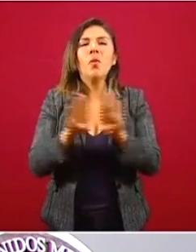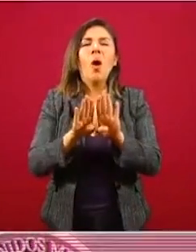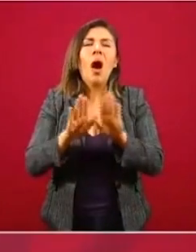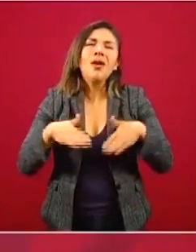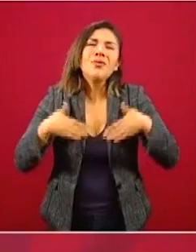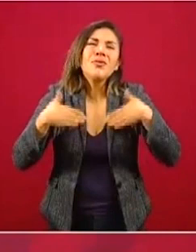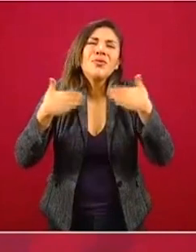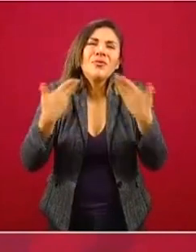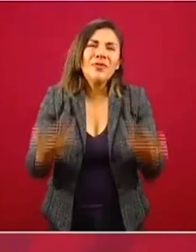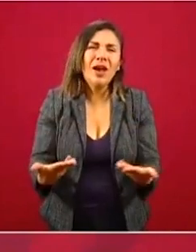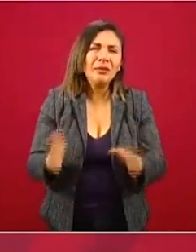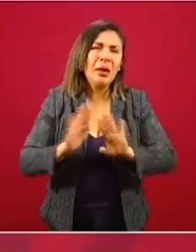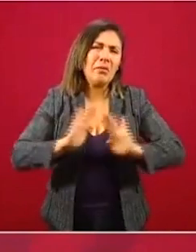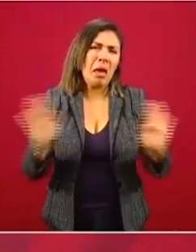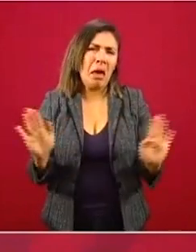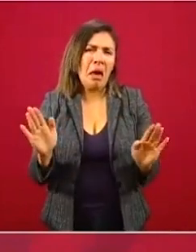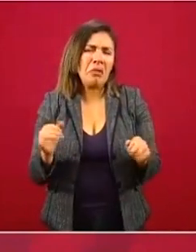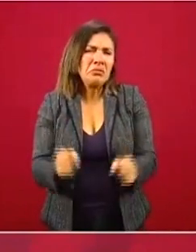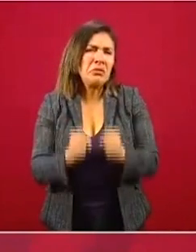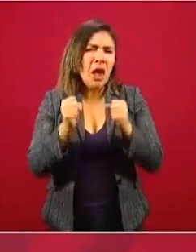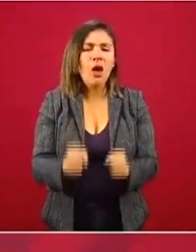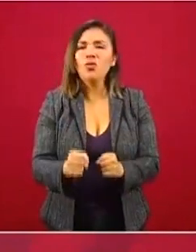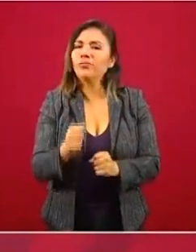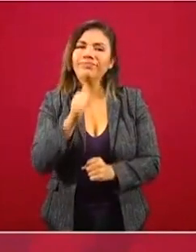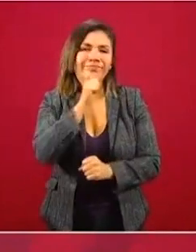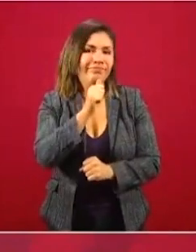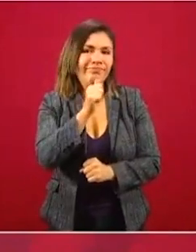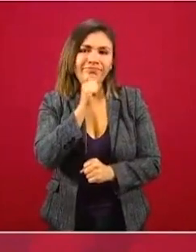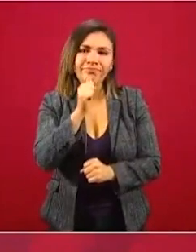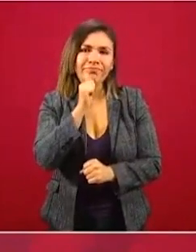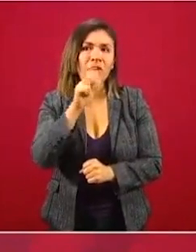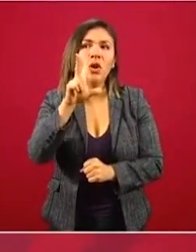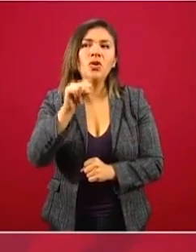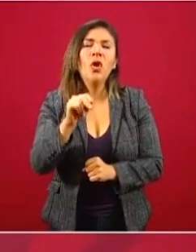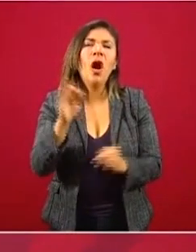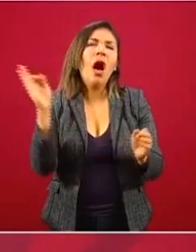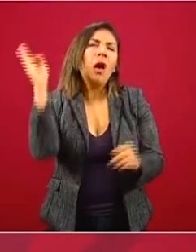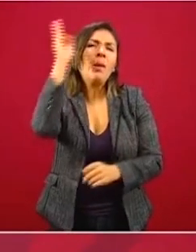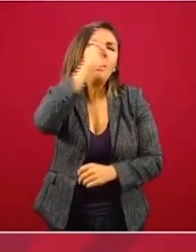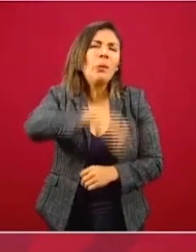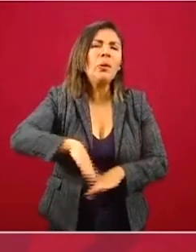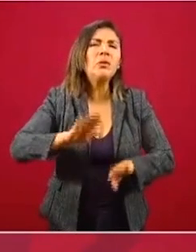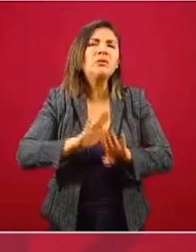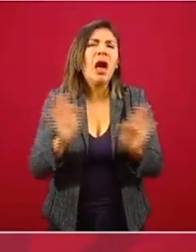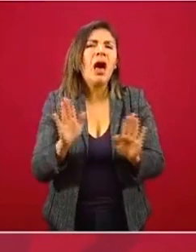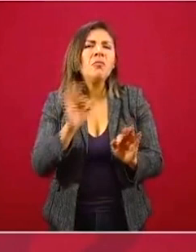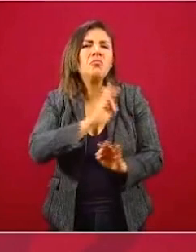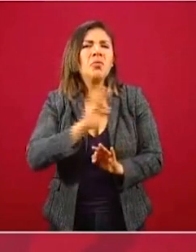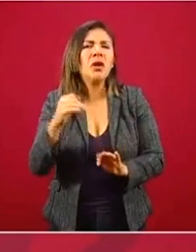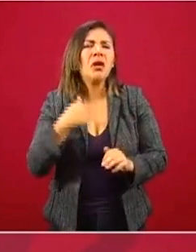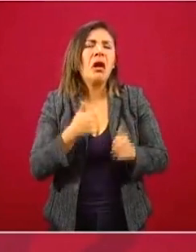no relajar las medidas